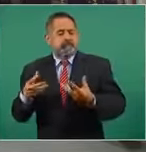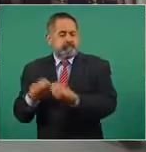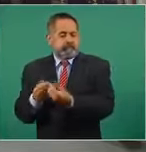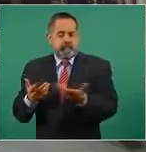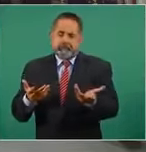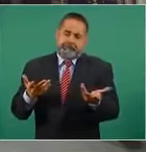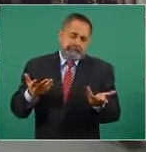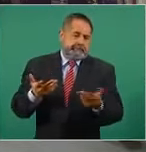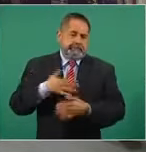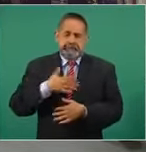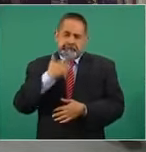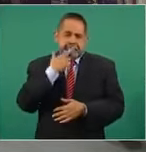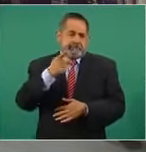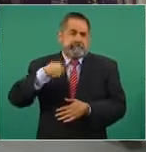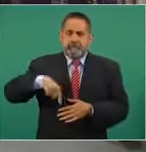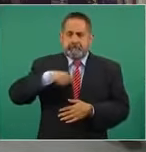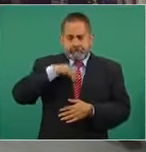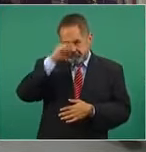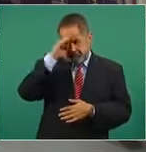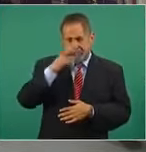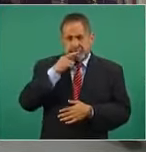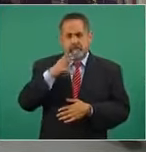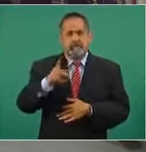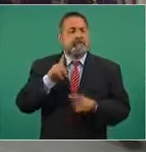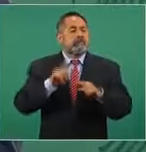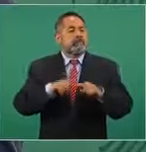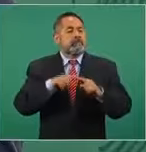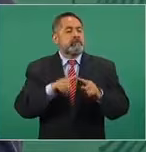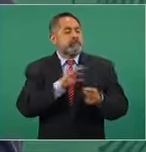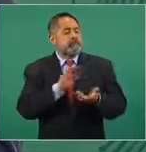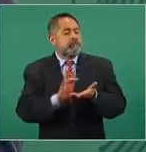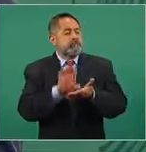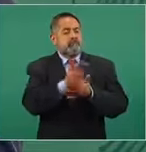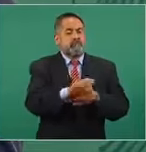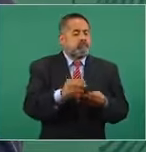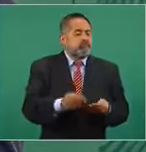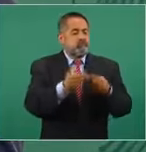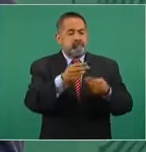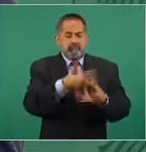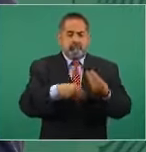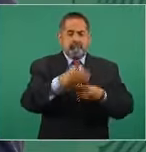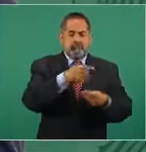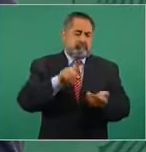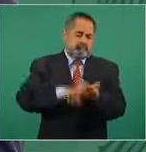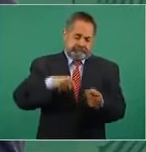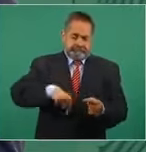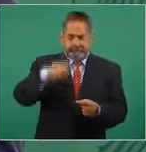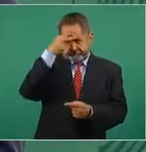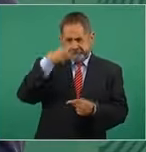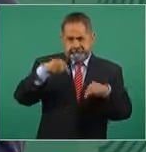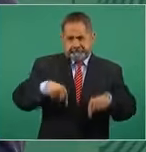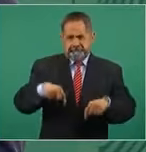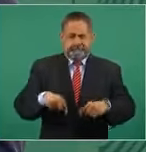que los que pueden inviertan en México.